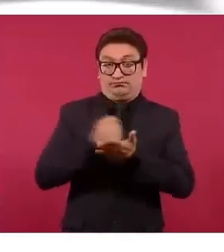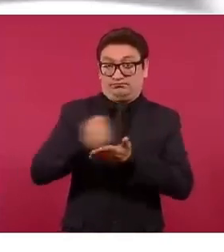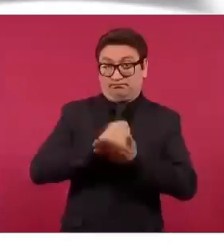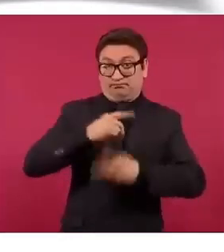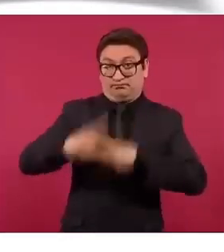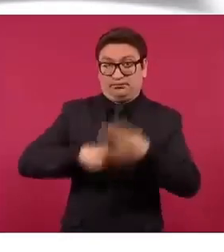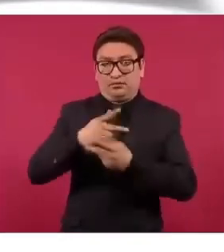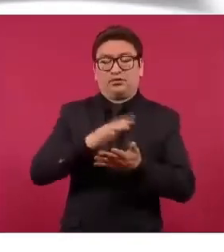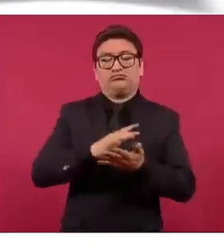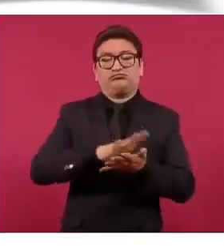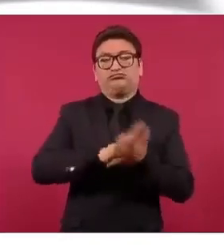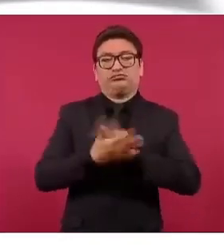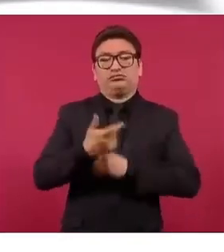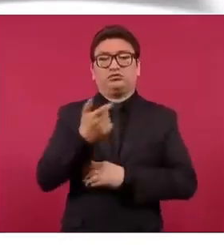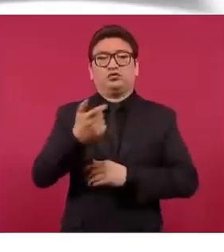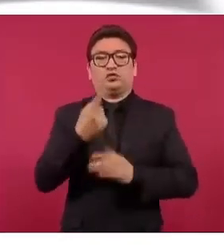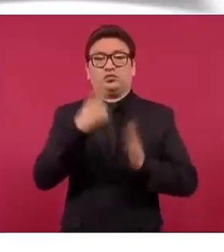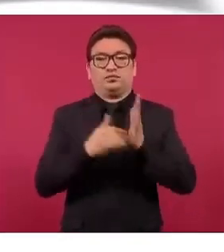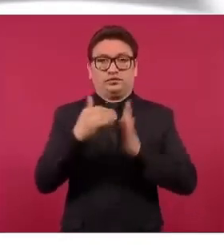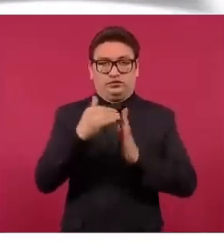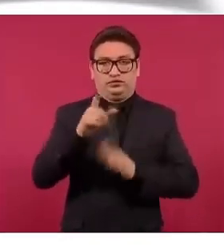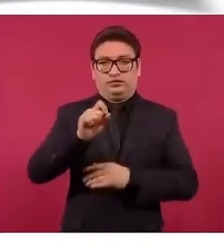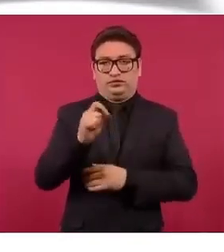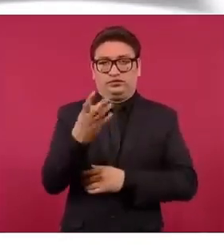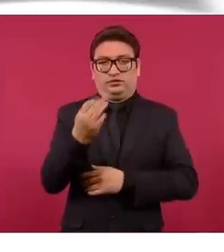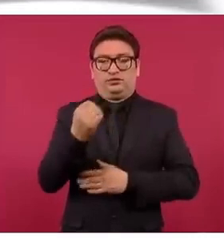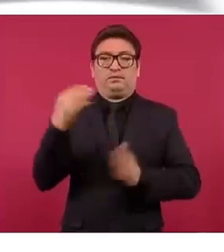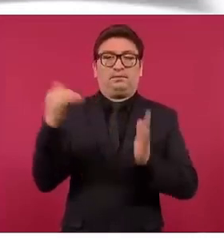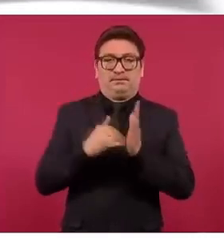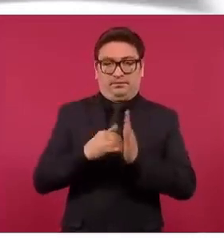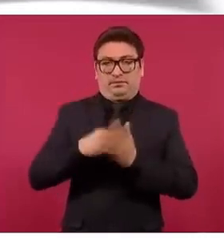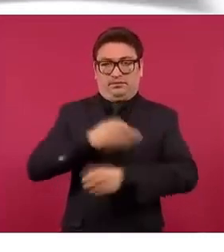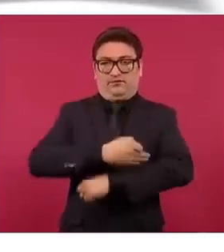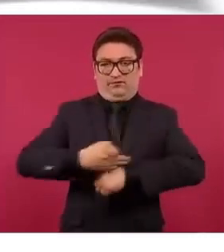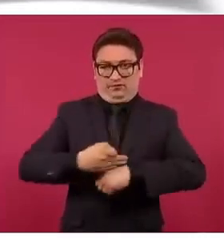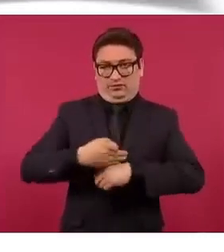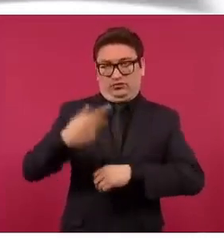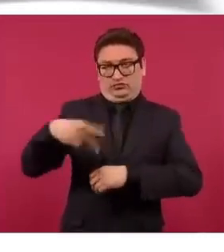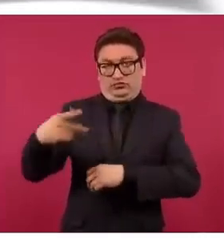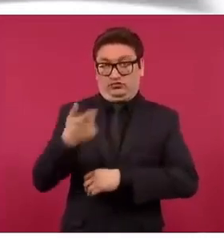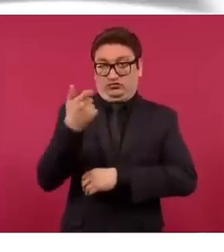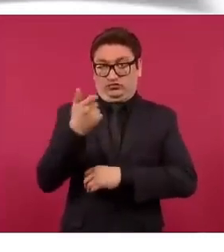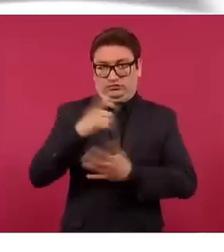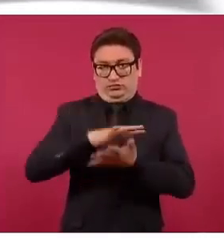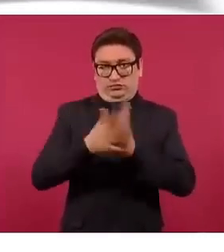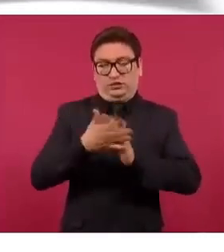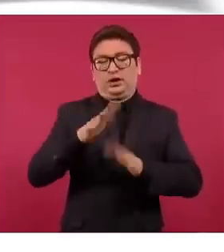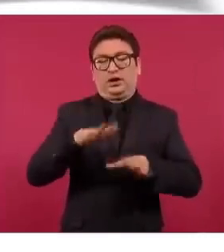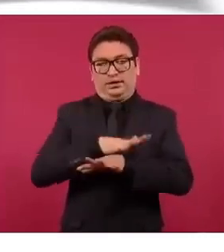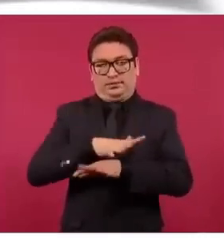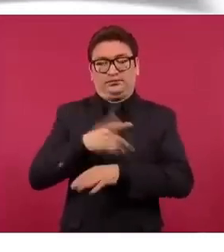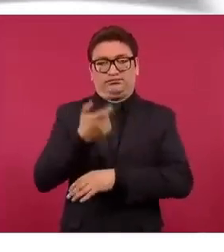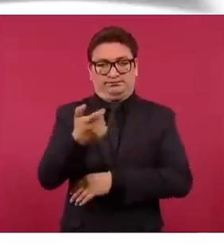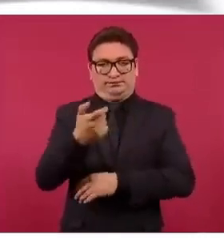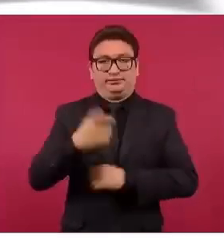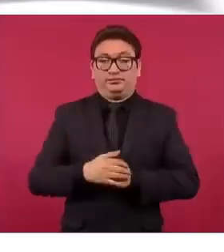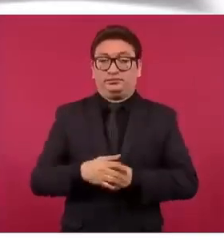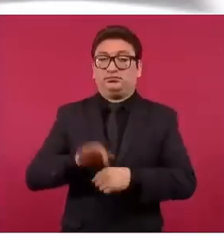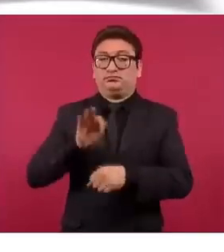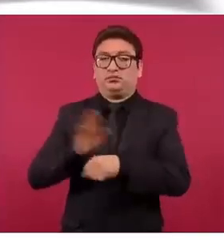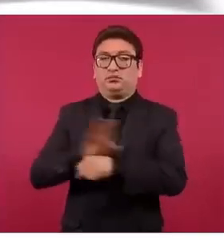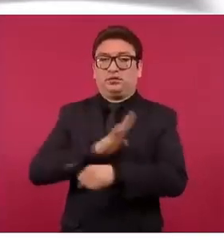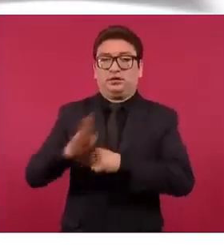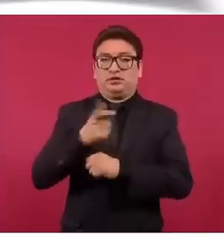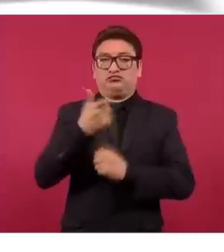convertidos a pesos. Un millón 29 mil familias han convertido su saldo a pesos y se han beneficiado con